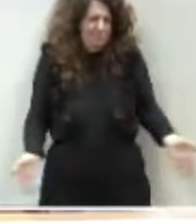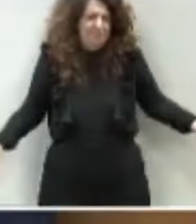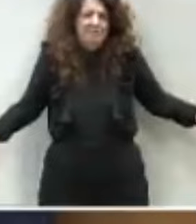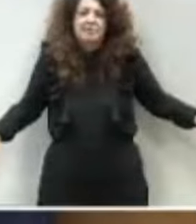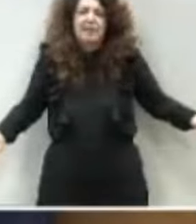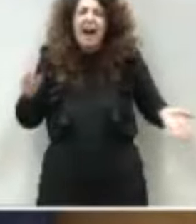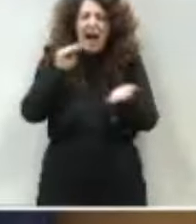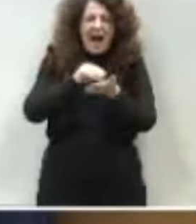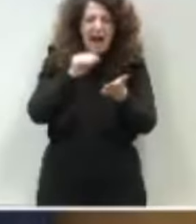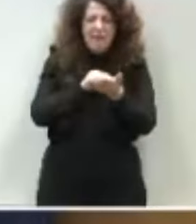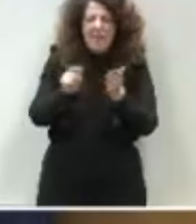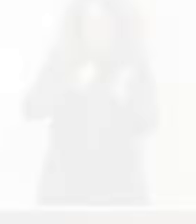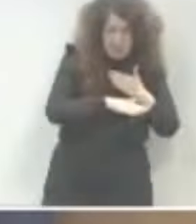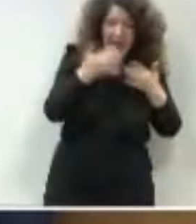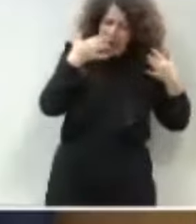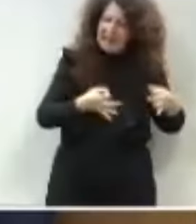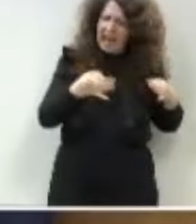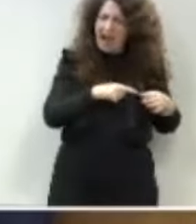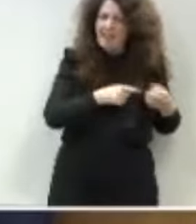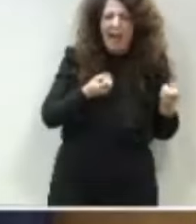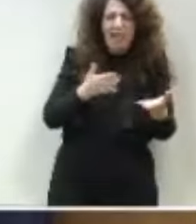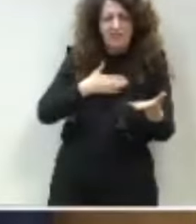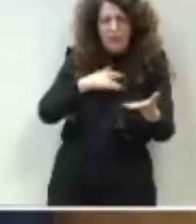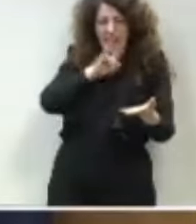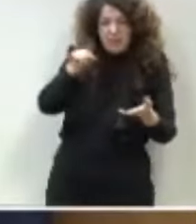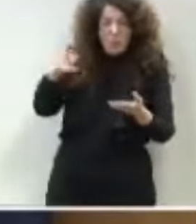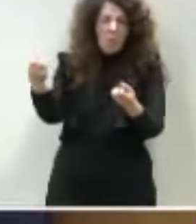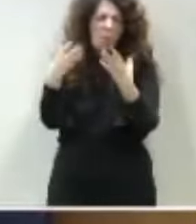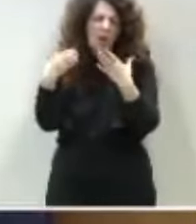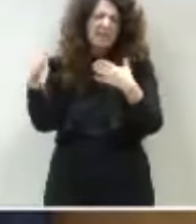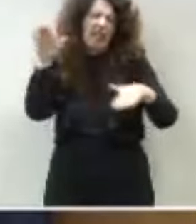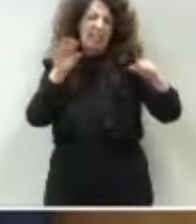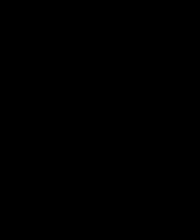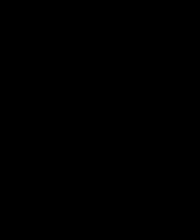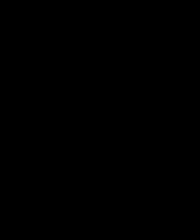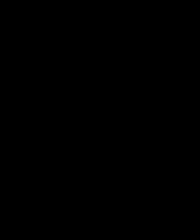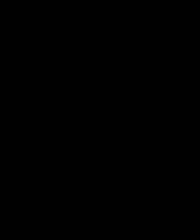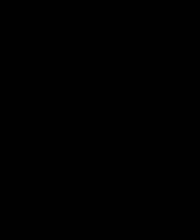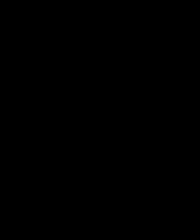en ocasiones rosa el ridículo. Y a lo suyo, relato de maogia y bronca.